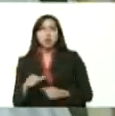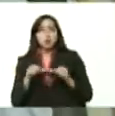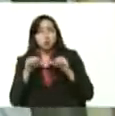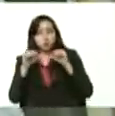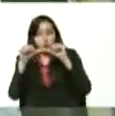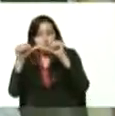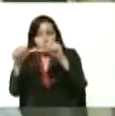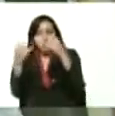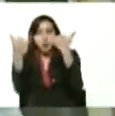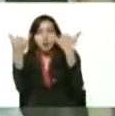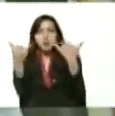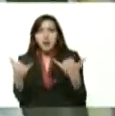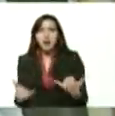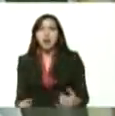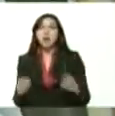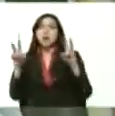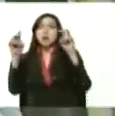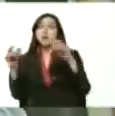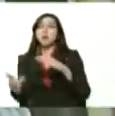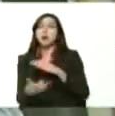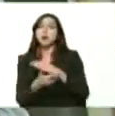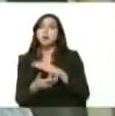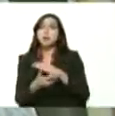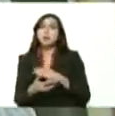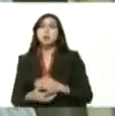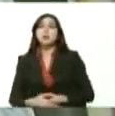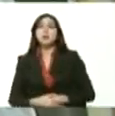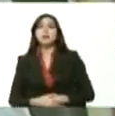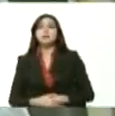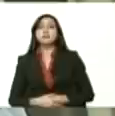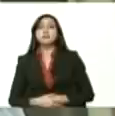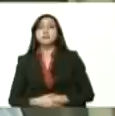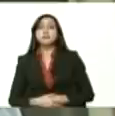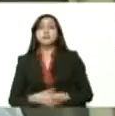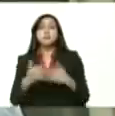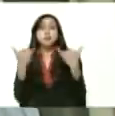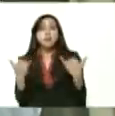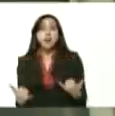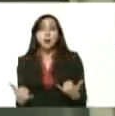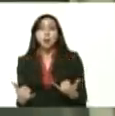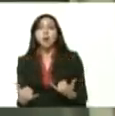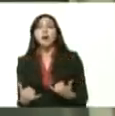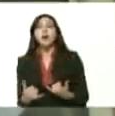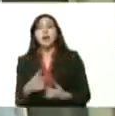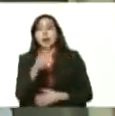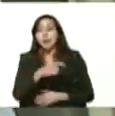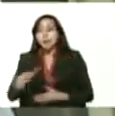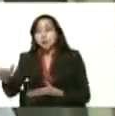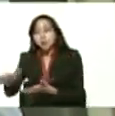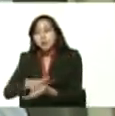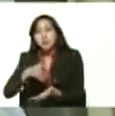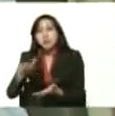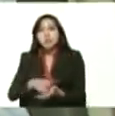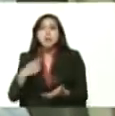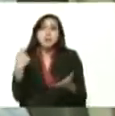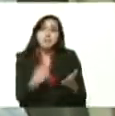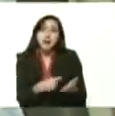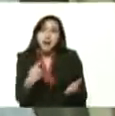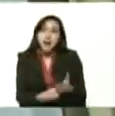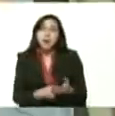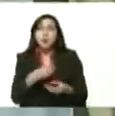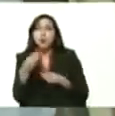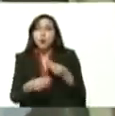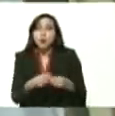ya con estos nuevos instrumentos que ya no requieren el riesgo del productor que recibe una cantidad importante para su